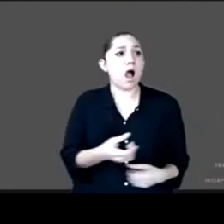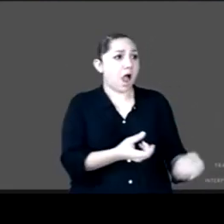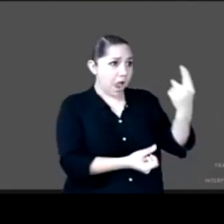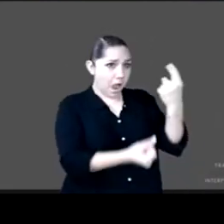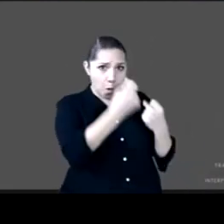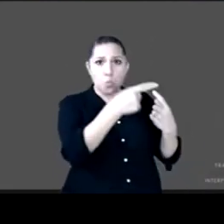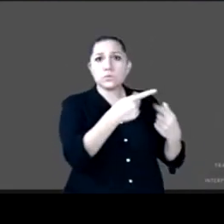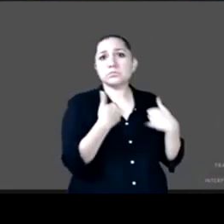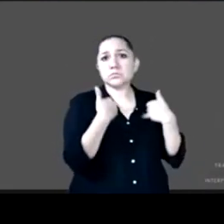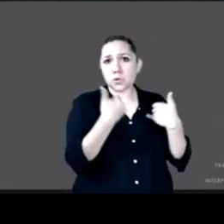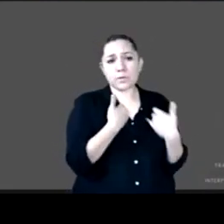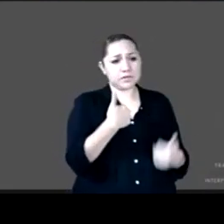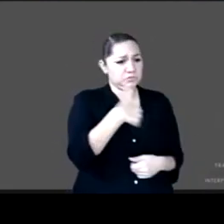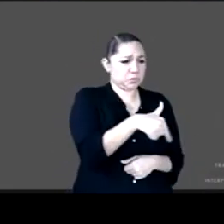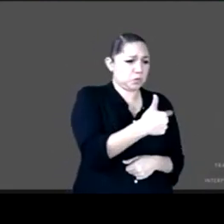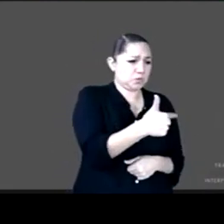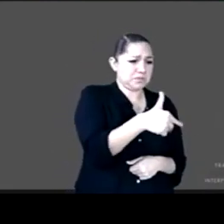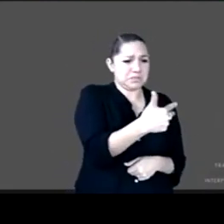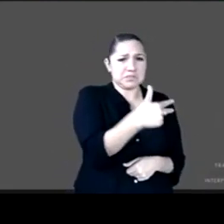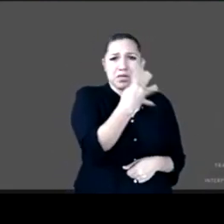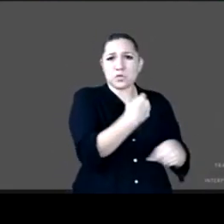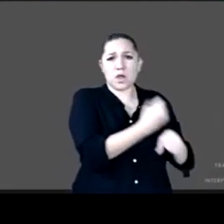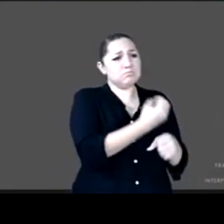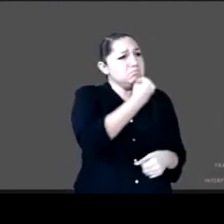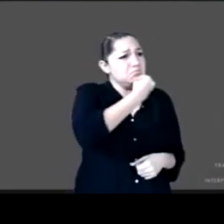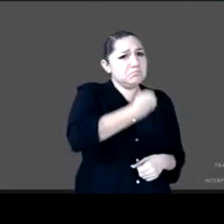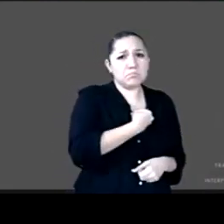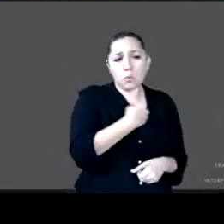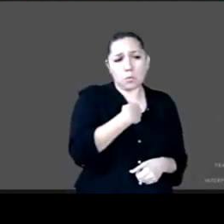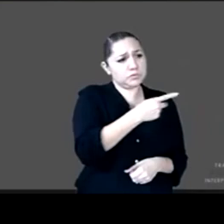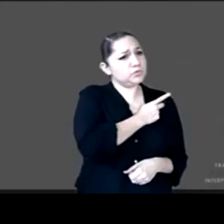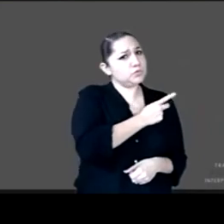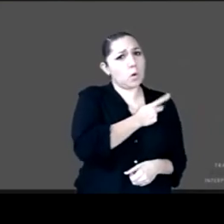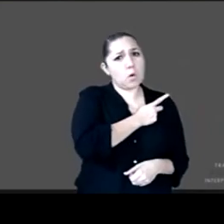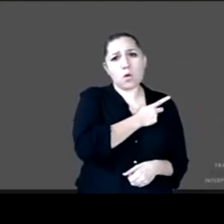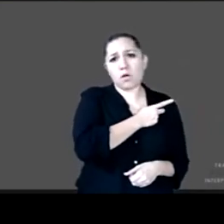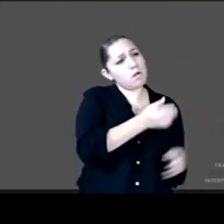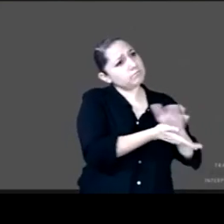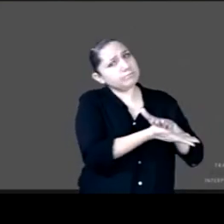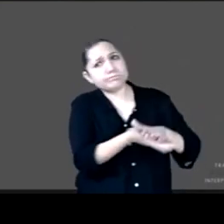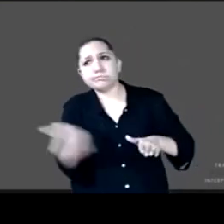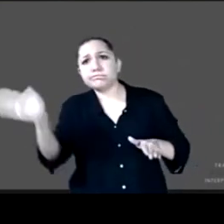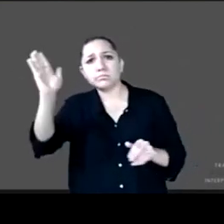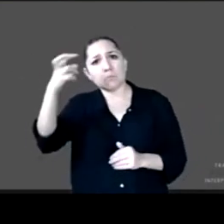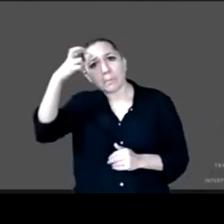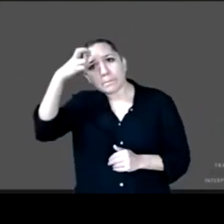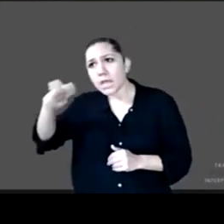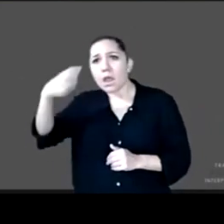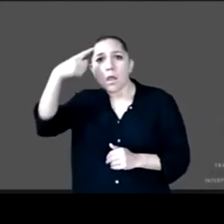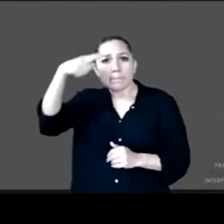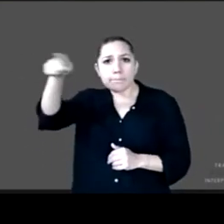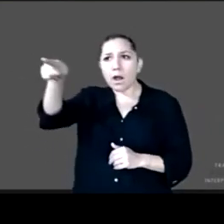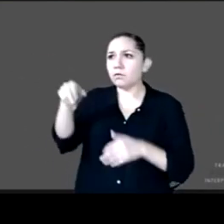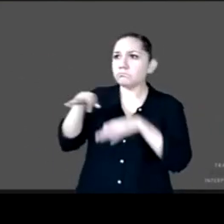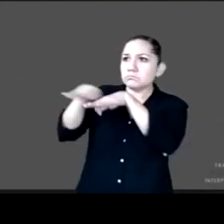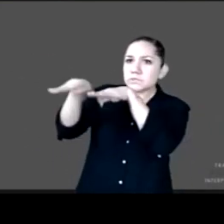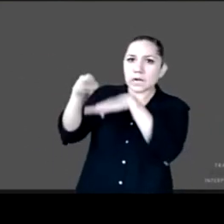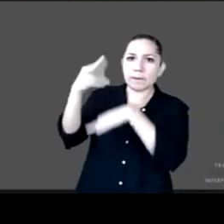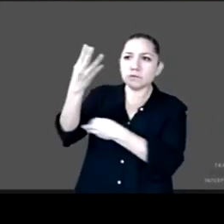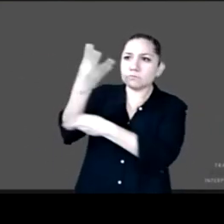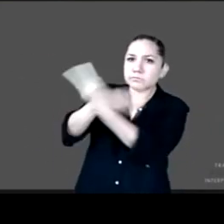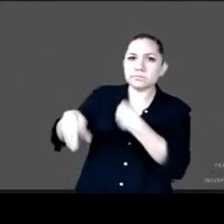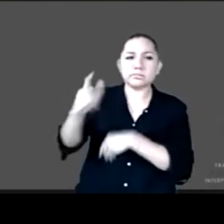12 13 14 años que tienen que ayudar a la economía familiar y esta no me sorprende esta en la gráfica que decía que